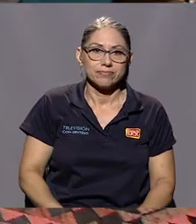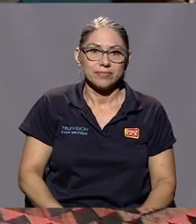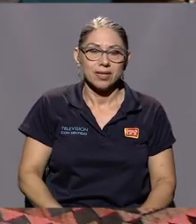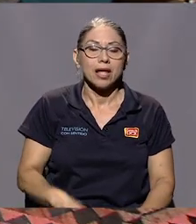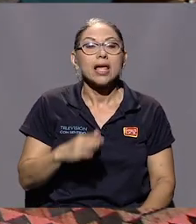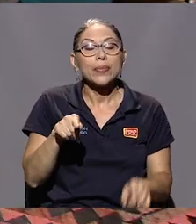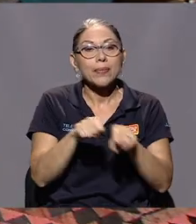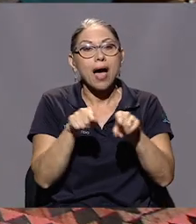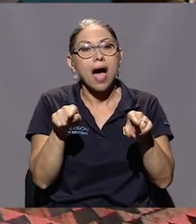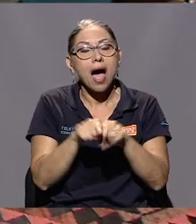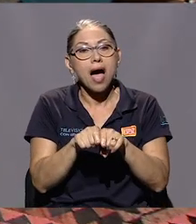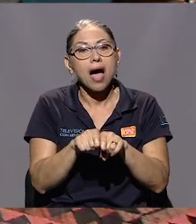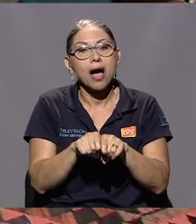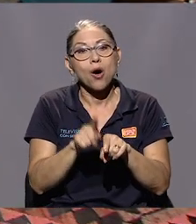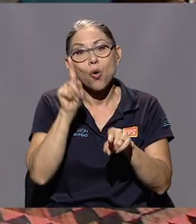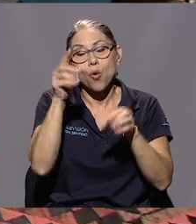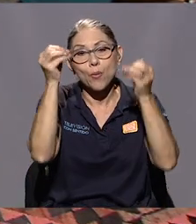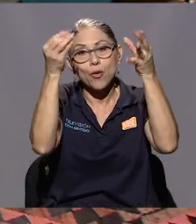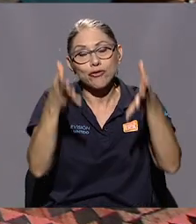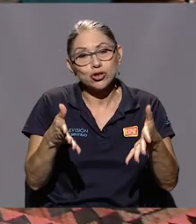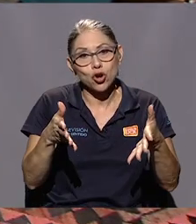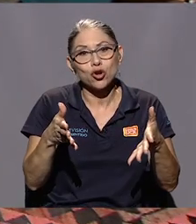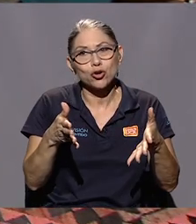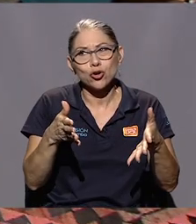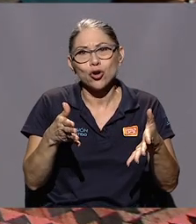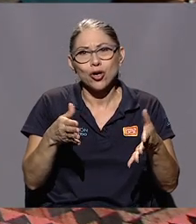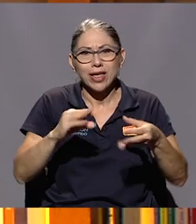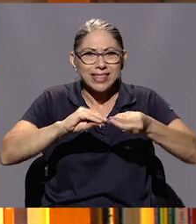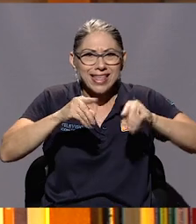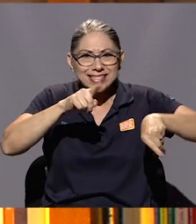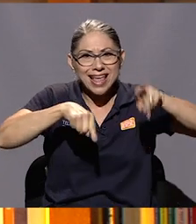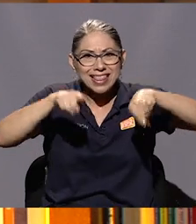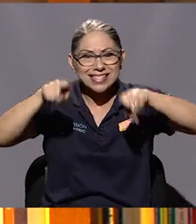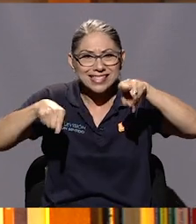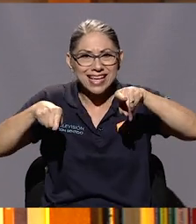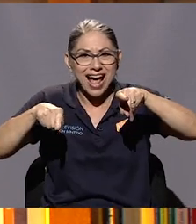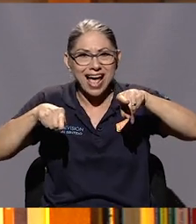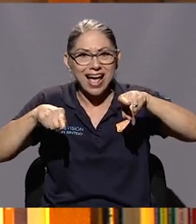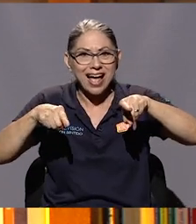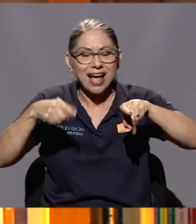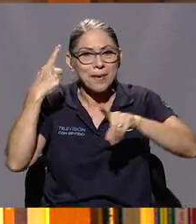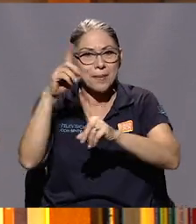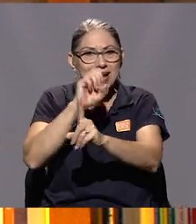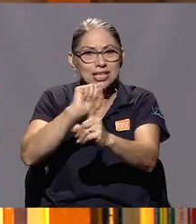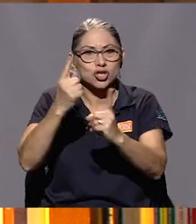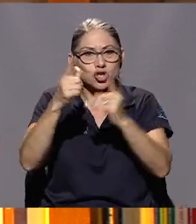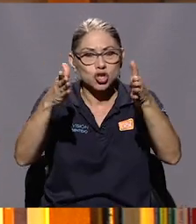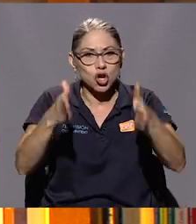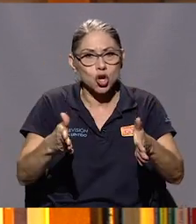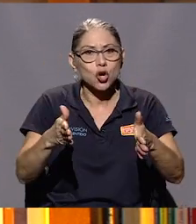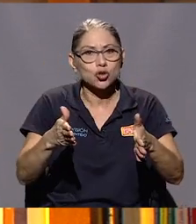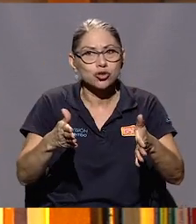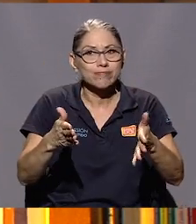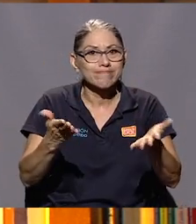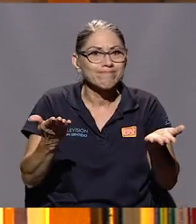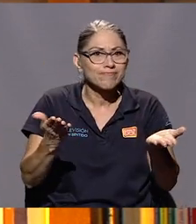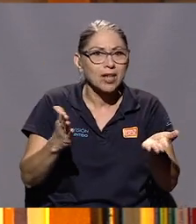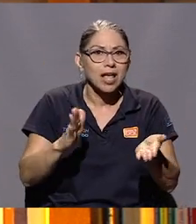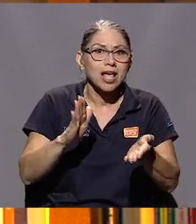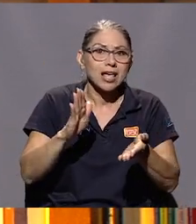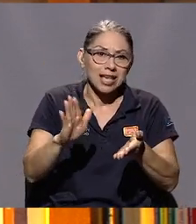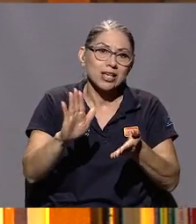profesor que perdimos, profesor de estadística para sociólogos, y